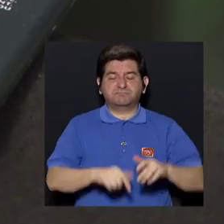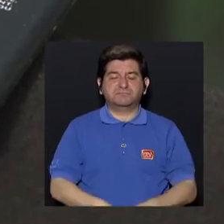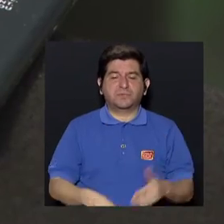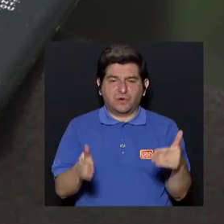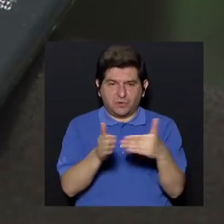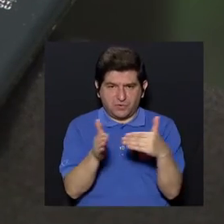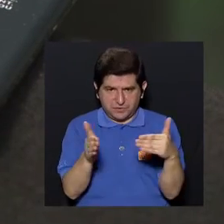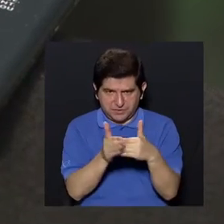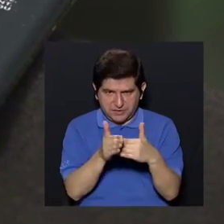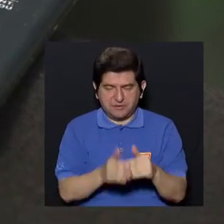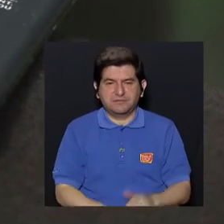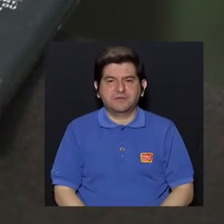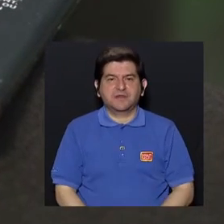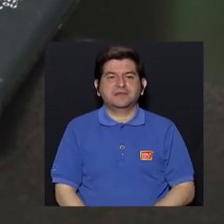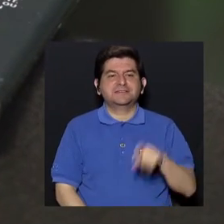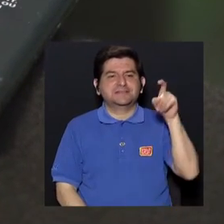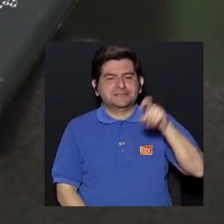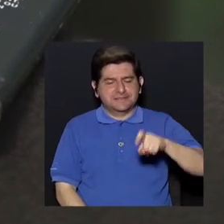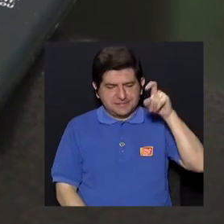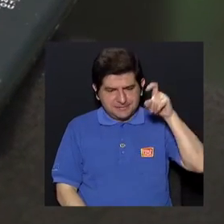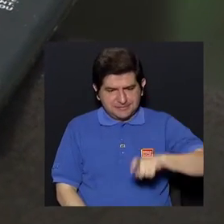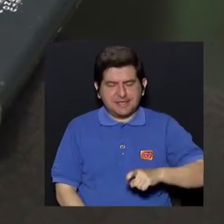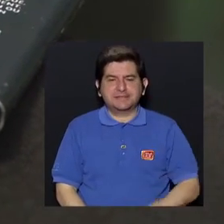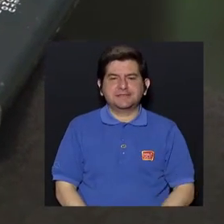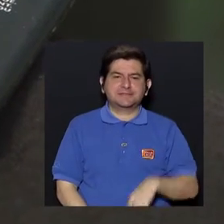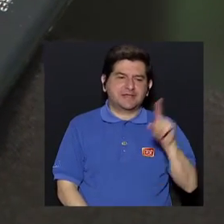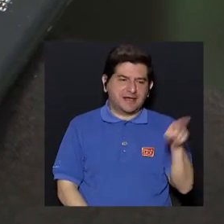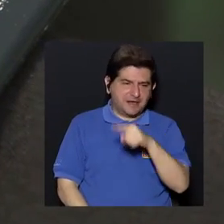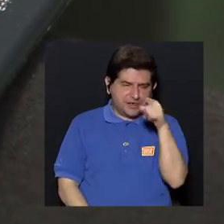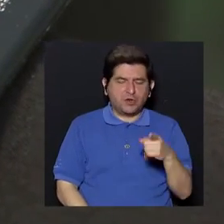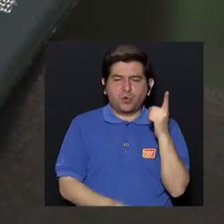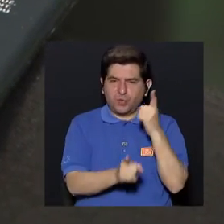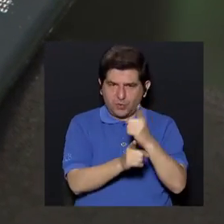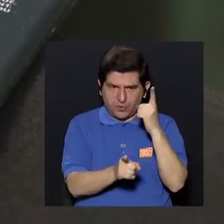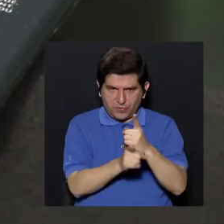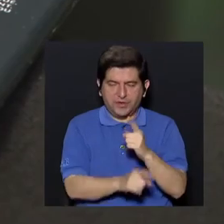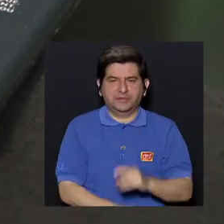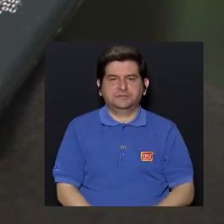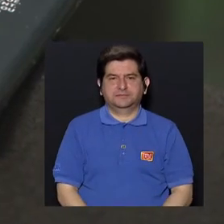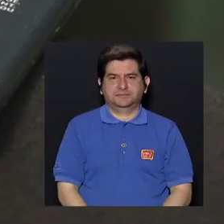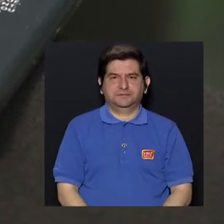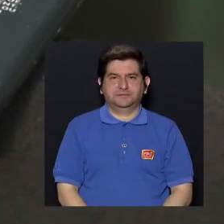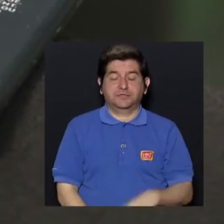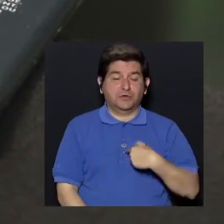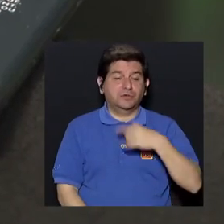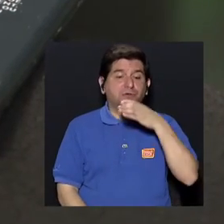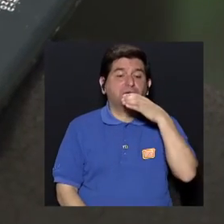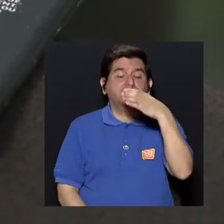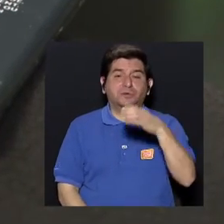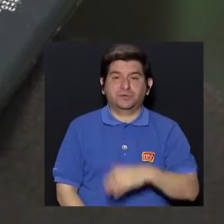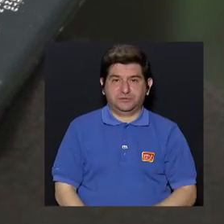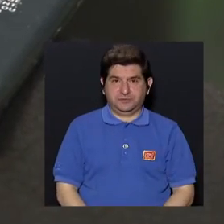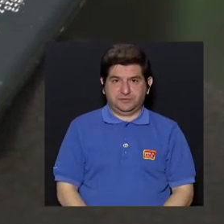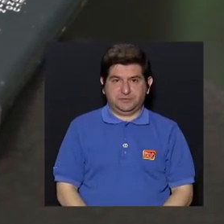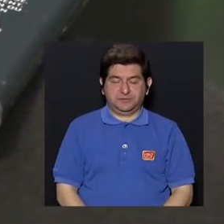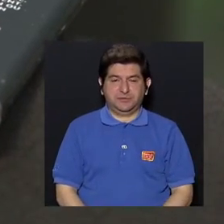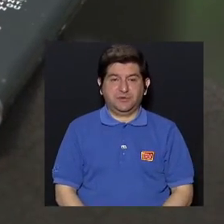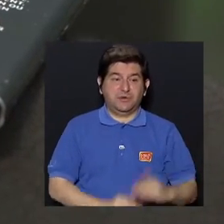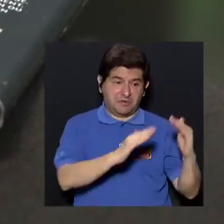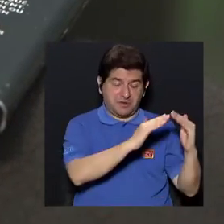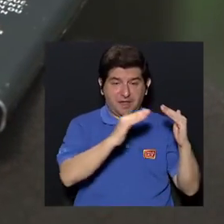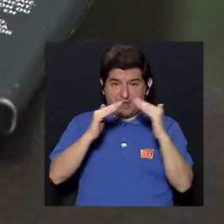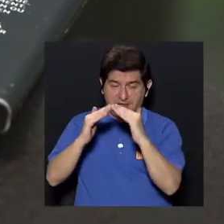De nuevo, tiene que hacer un descarte apropiado, ¿verdad? Entonces, yo lo que recomiendo, ¿verdad? En las